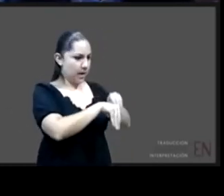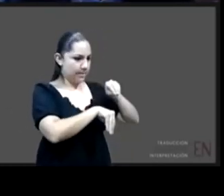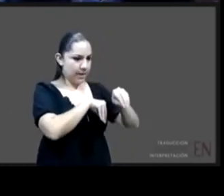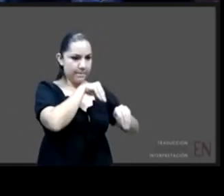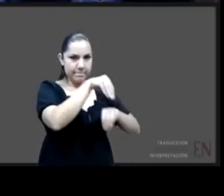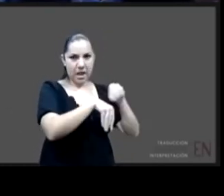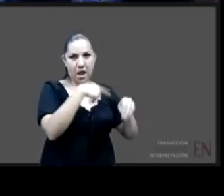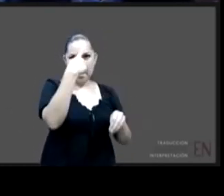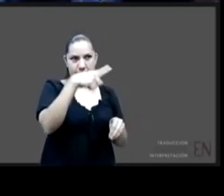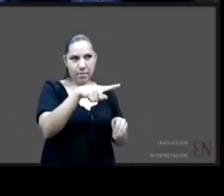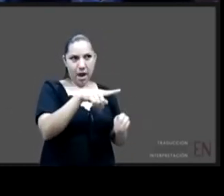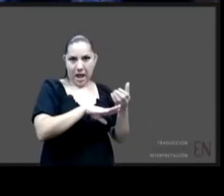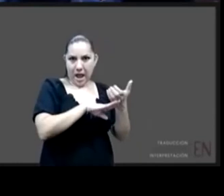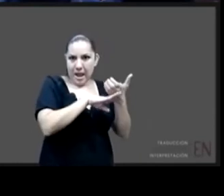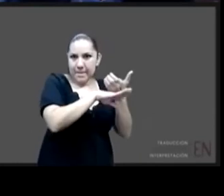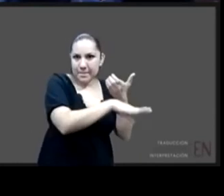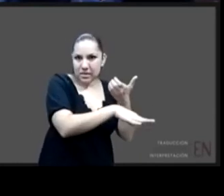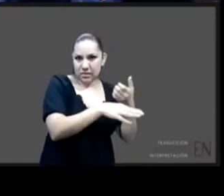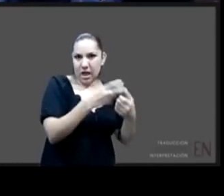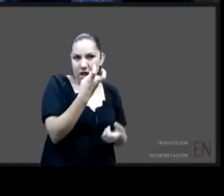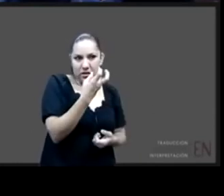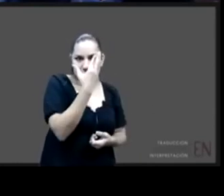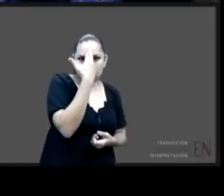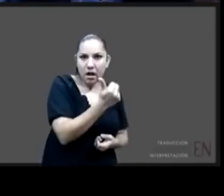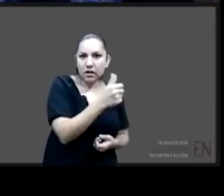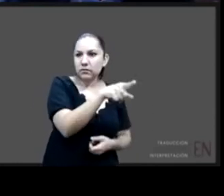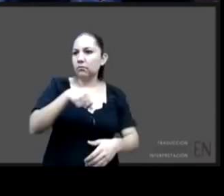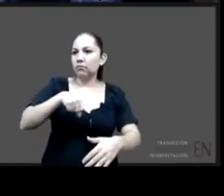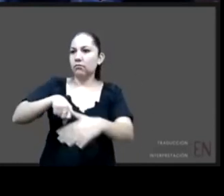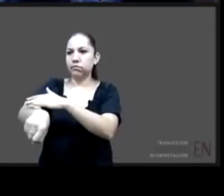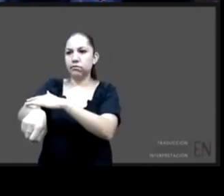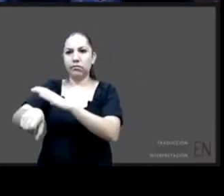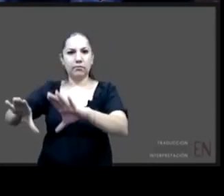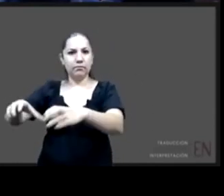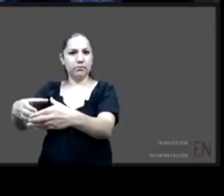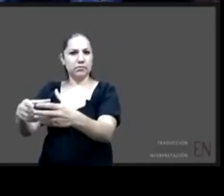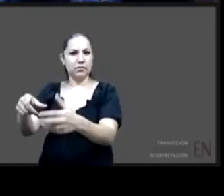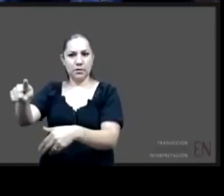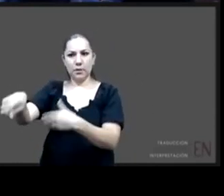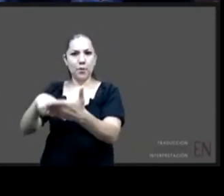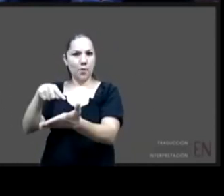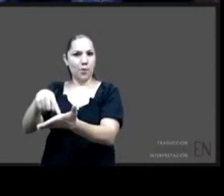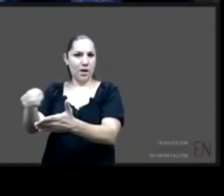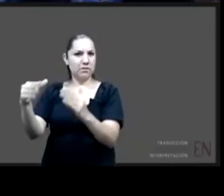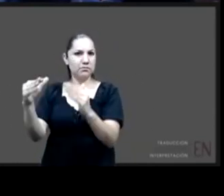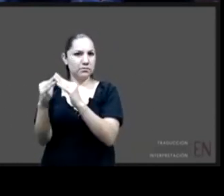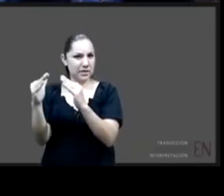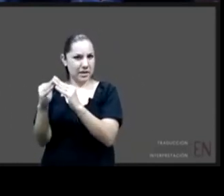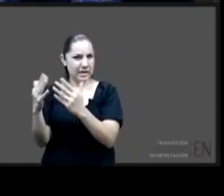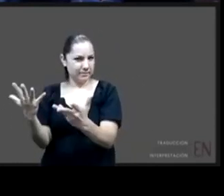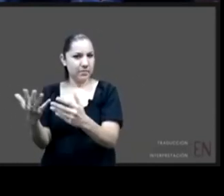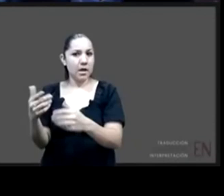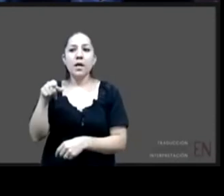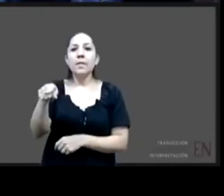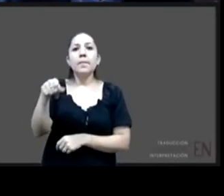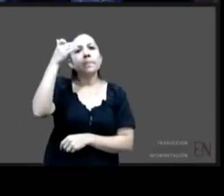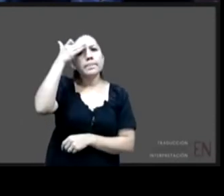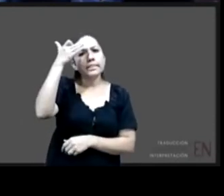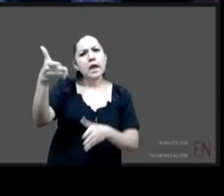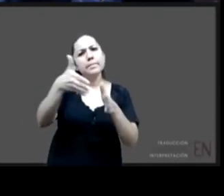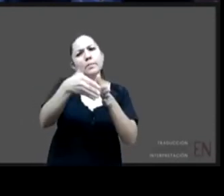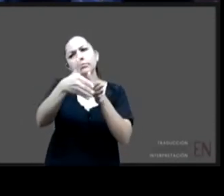esas causas cuánto tiempo permanecen los niños en las instituciones cuál es su situación jurídica